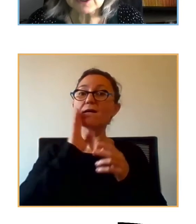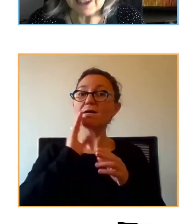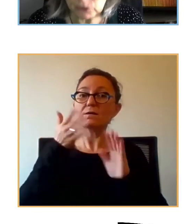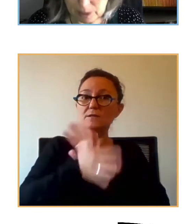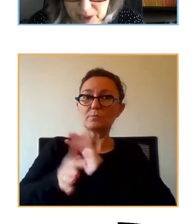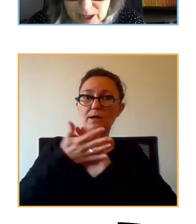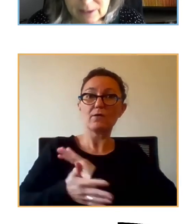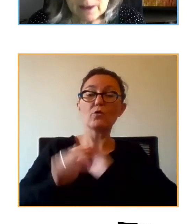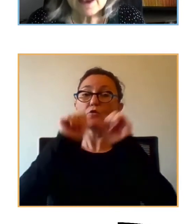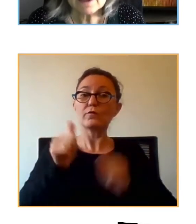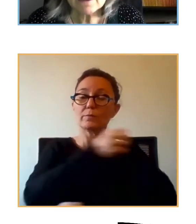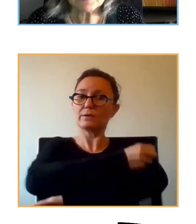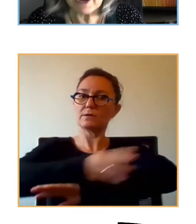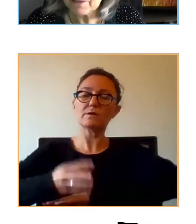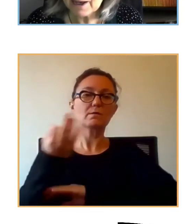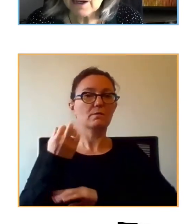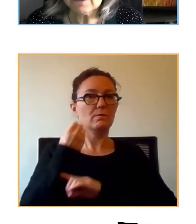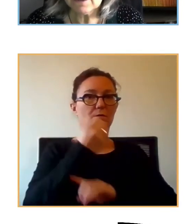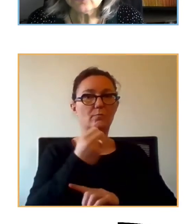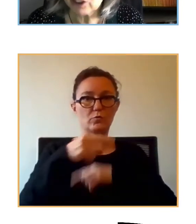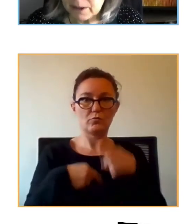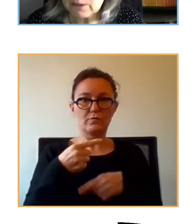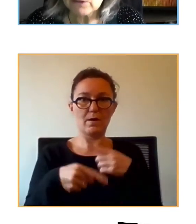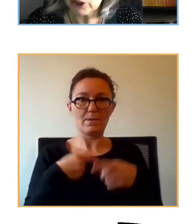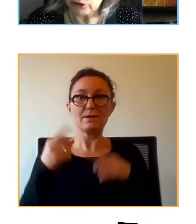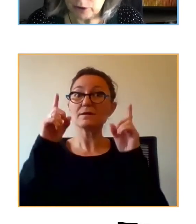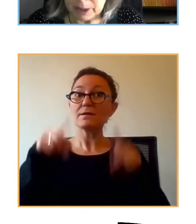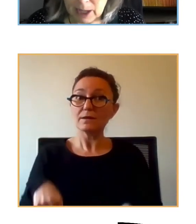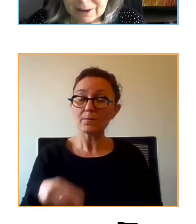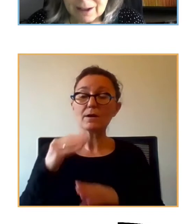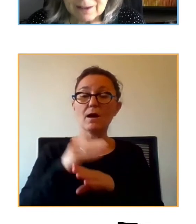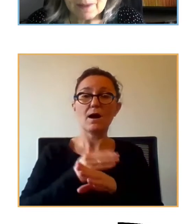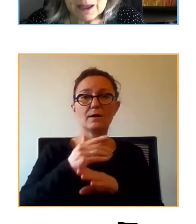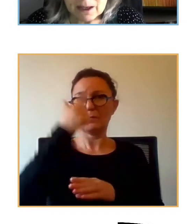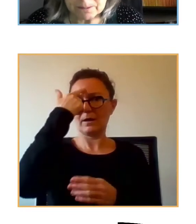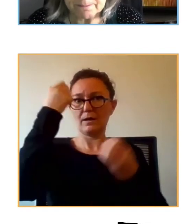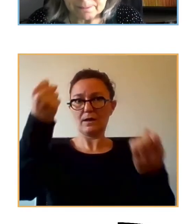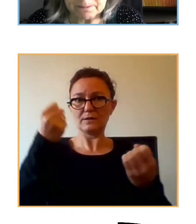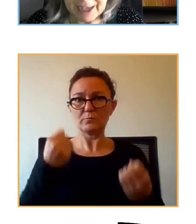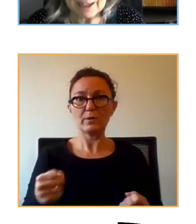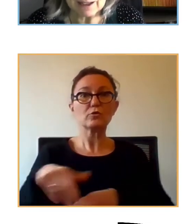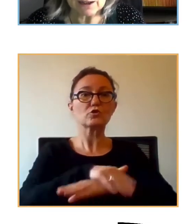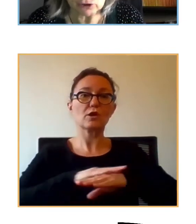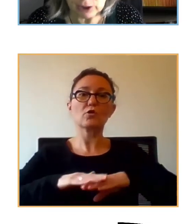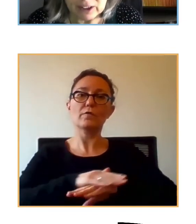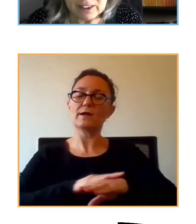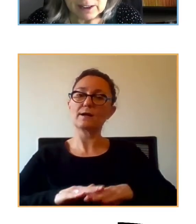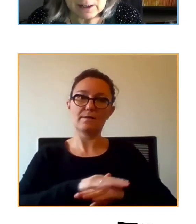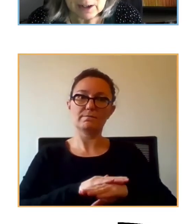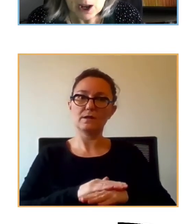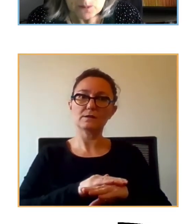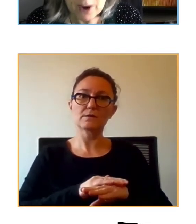soporte a las familias y a nivel de los expertos y de los gobernantes y para que los